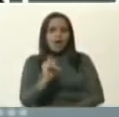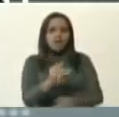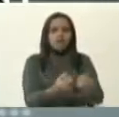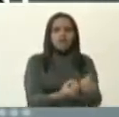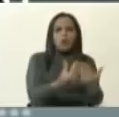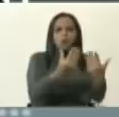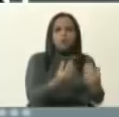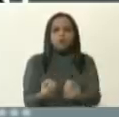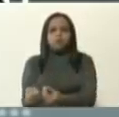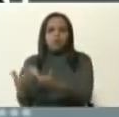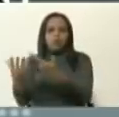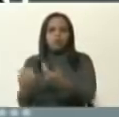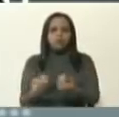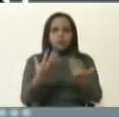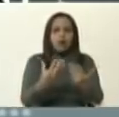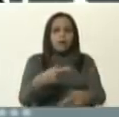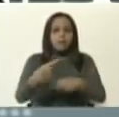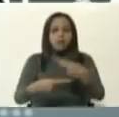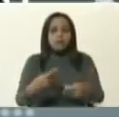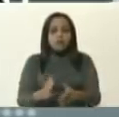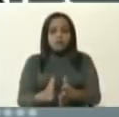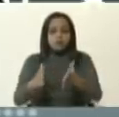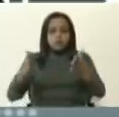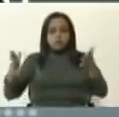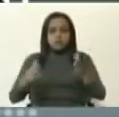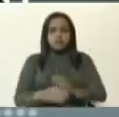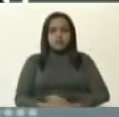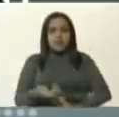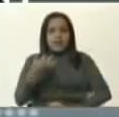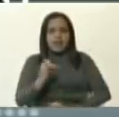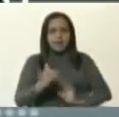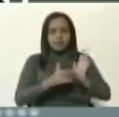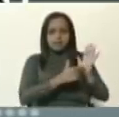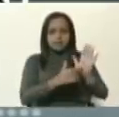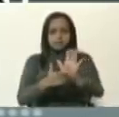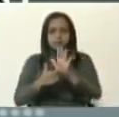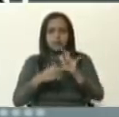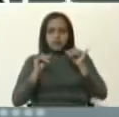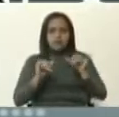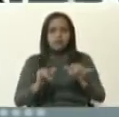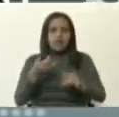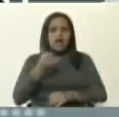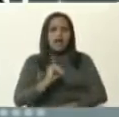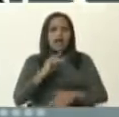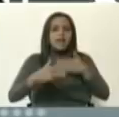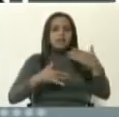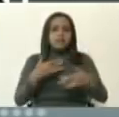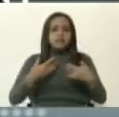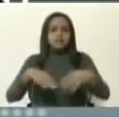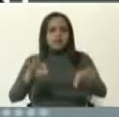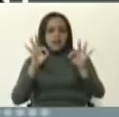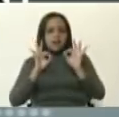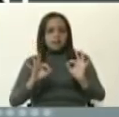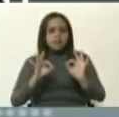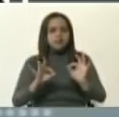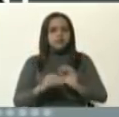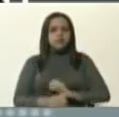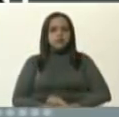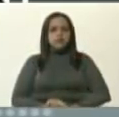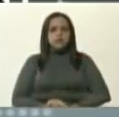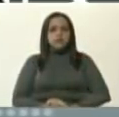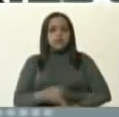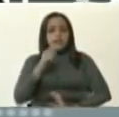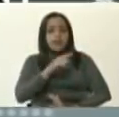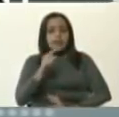en proceso de crecimiento. Allí está el mapa y por eso hay acciones especiales en estos casos, en estos